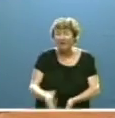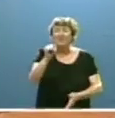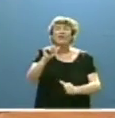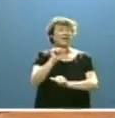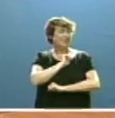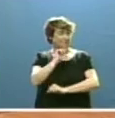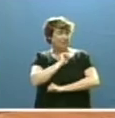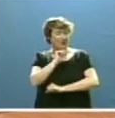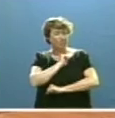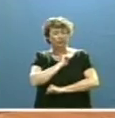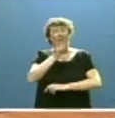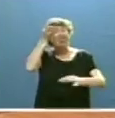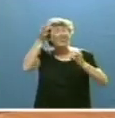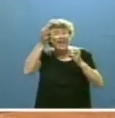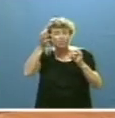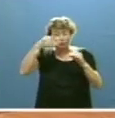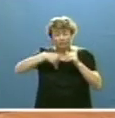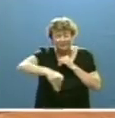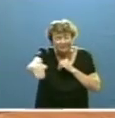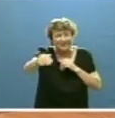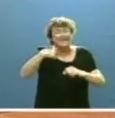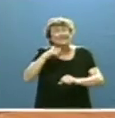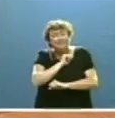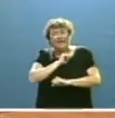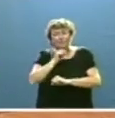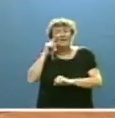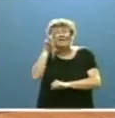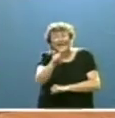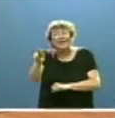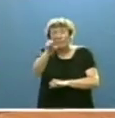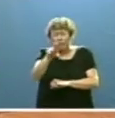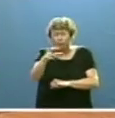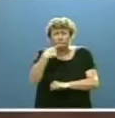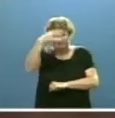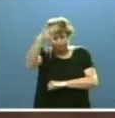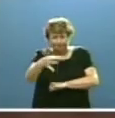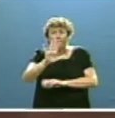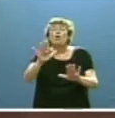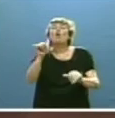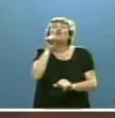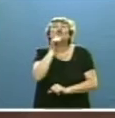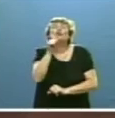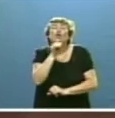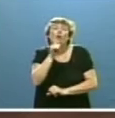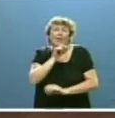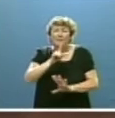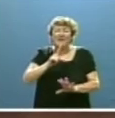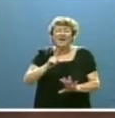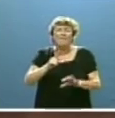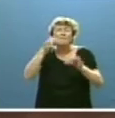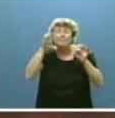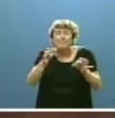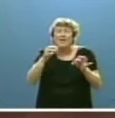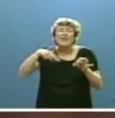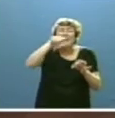esperanza de unos datos y previsiones que nos hablan de una recuperación cierta, pero que todavía no es en absoluto